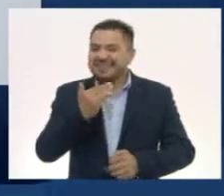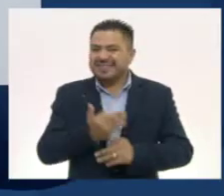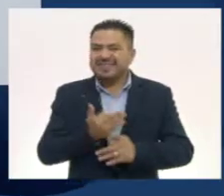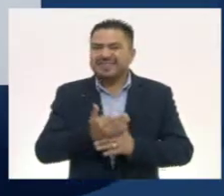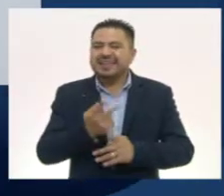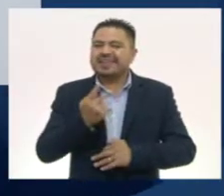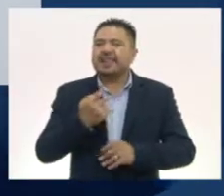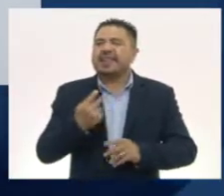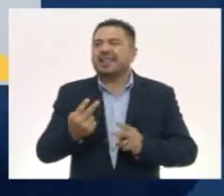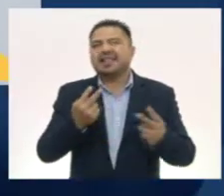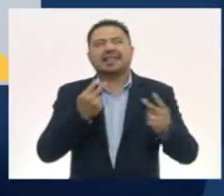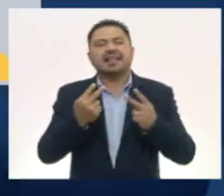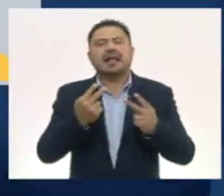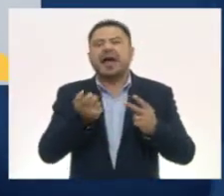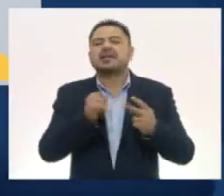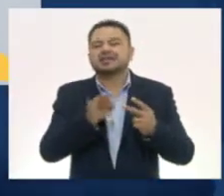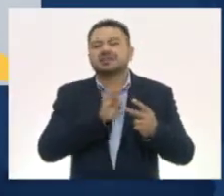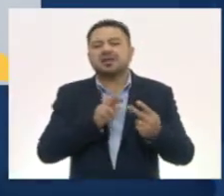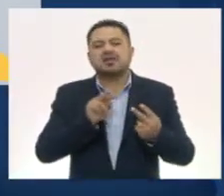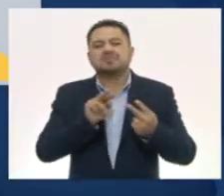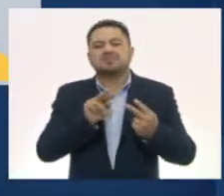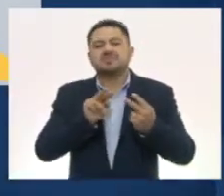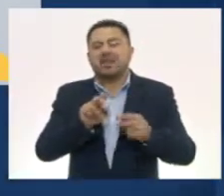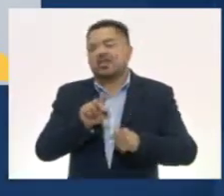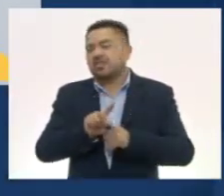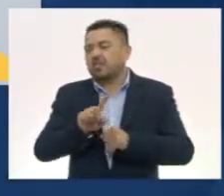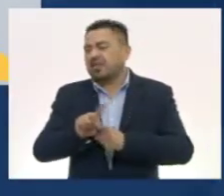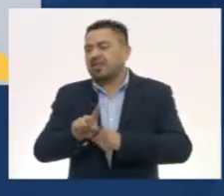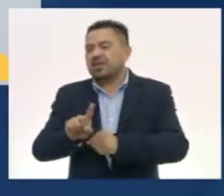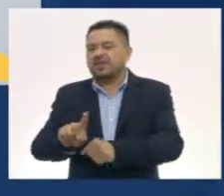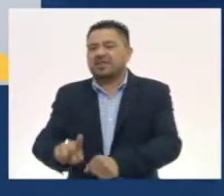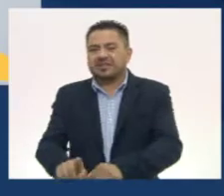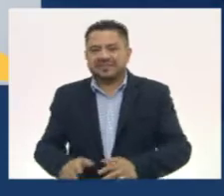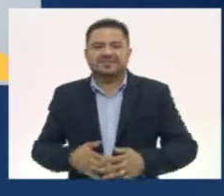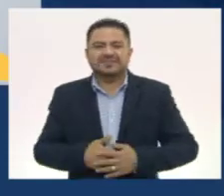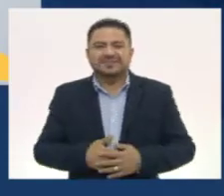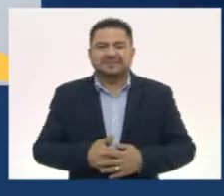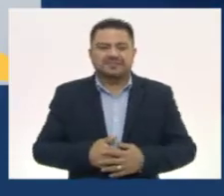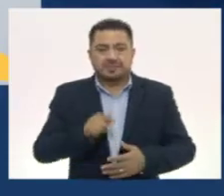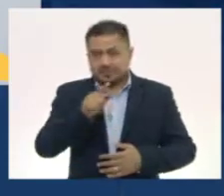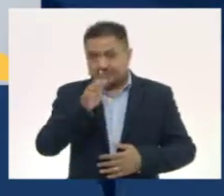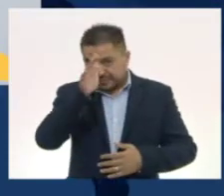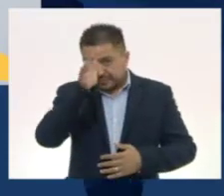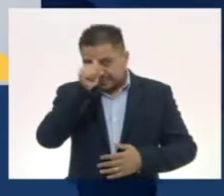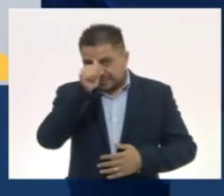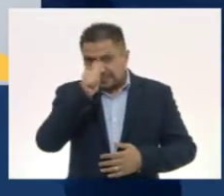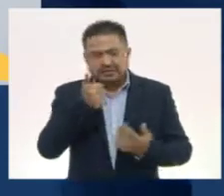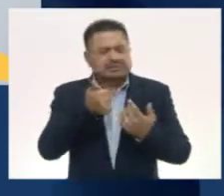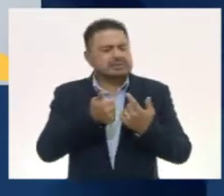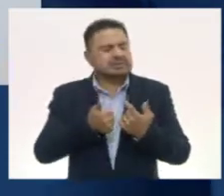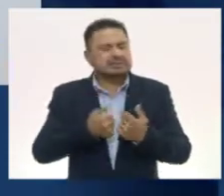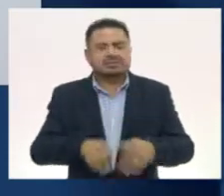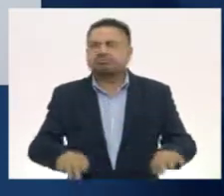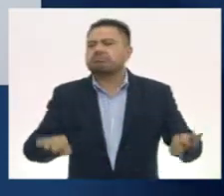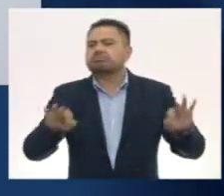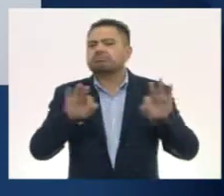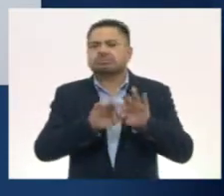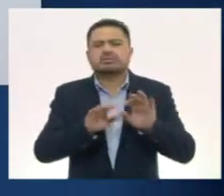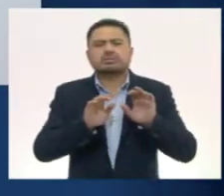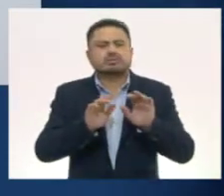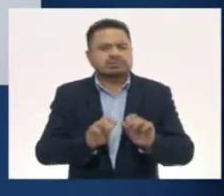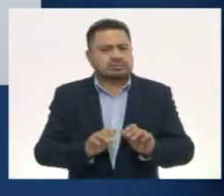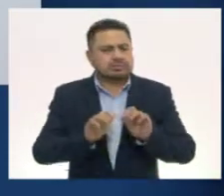salgo en la tele, así los puedo ver todos los días. Recuerden que es importante seguir